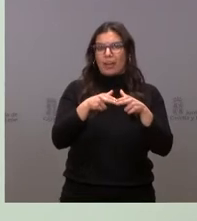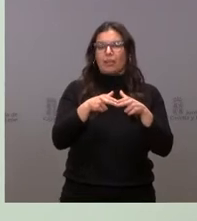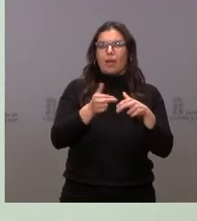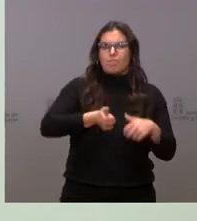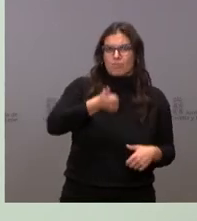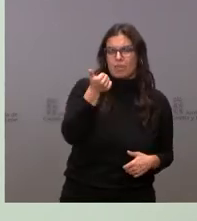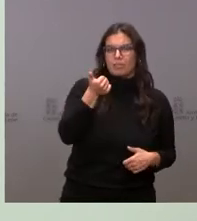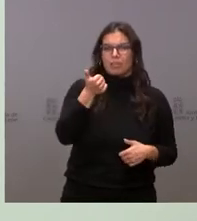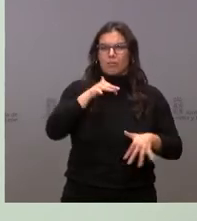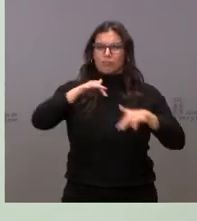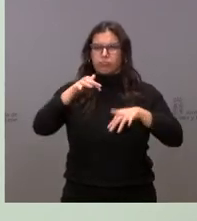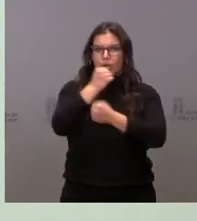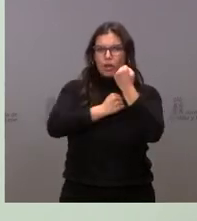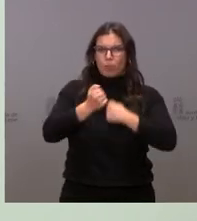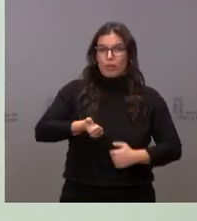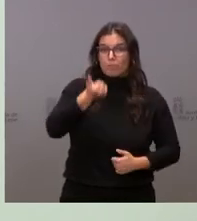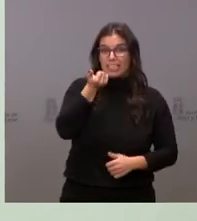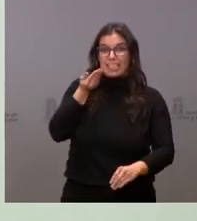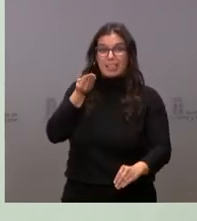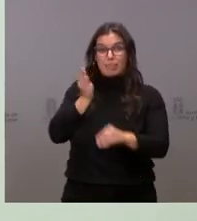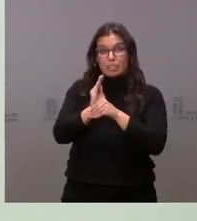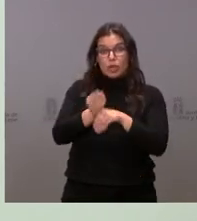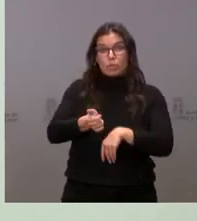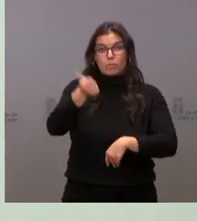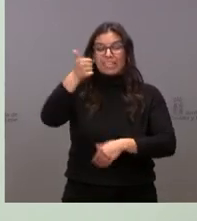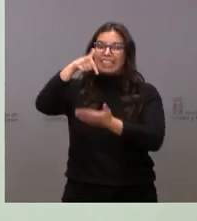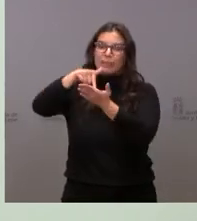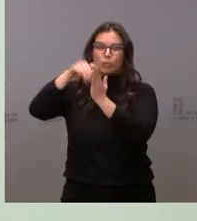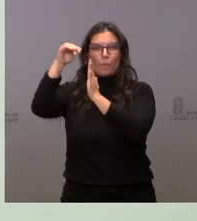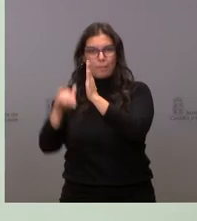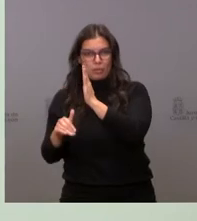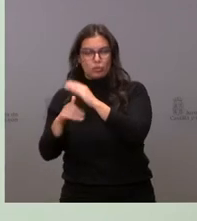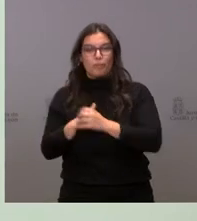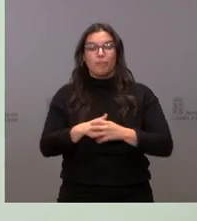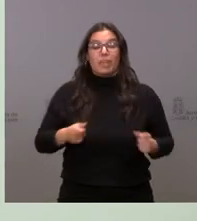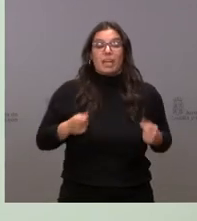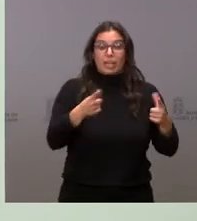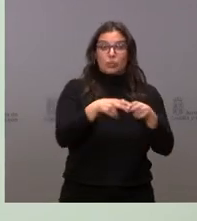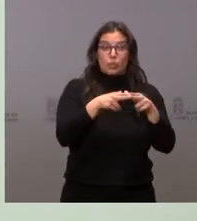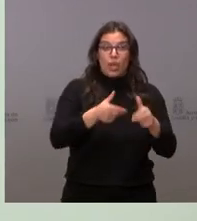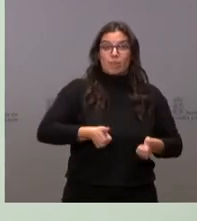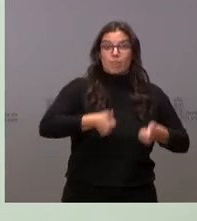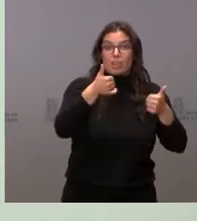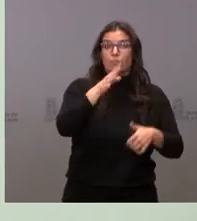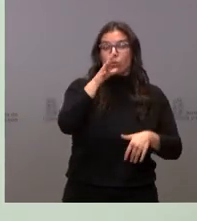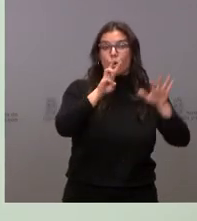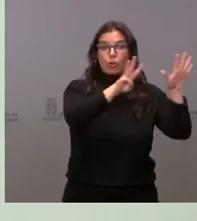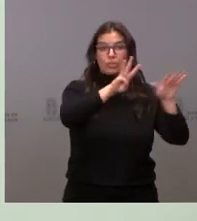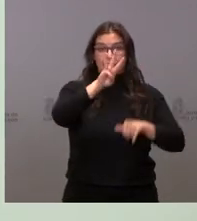económica, más inversión y menos impuestos. Más gasto social, porque el 83%